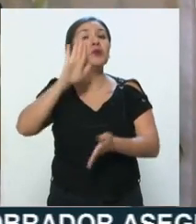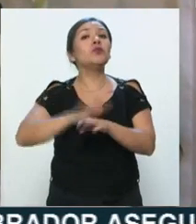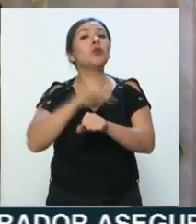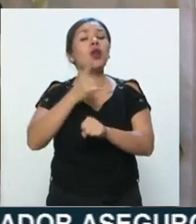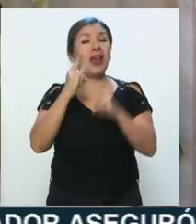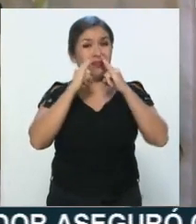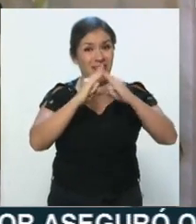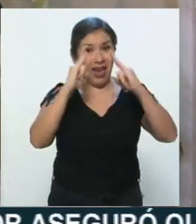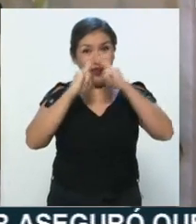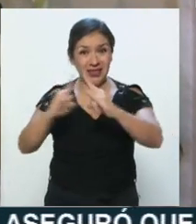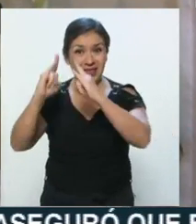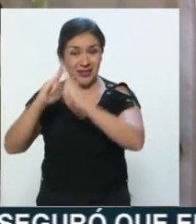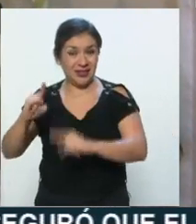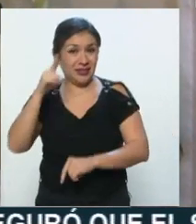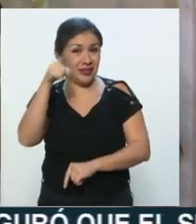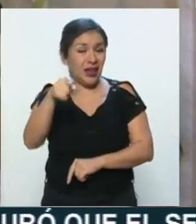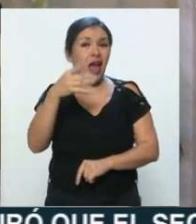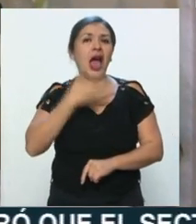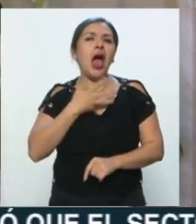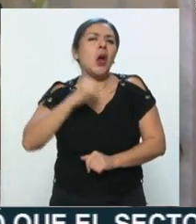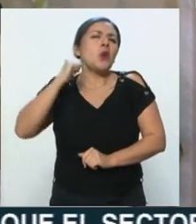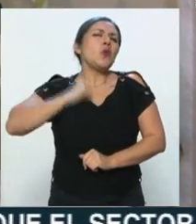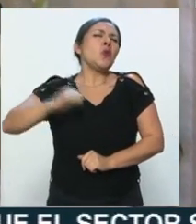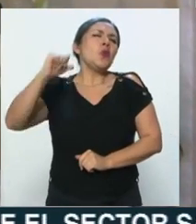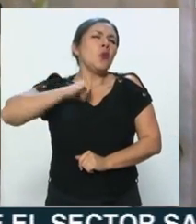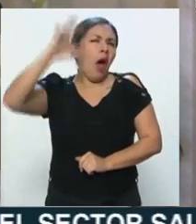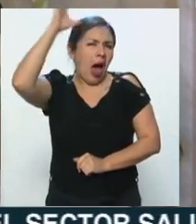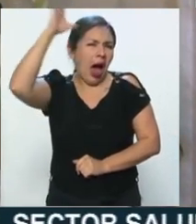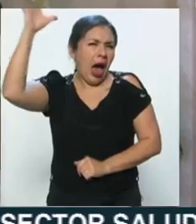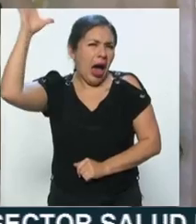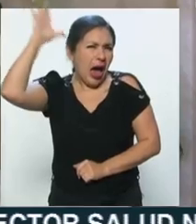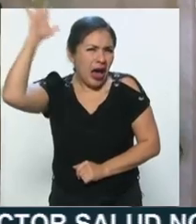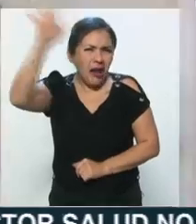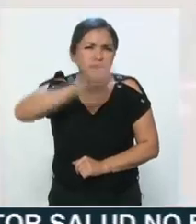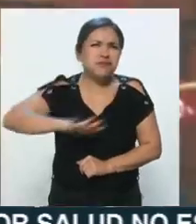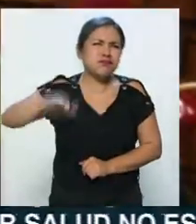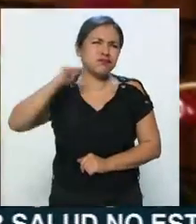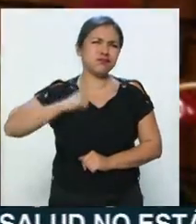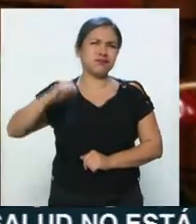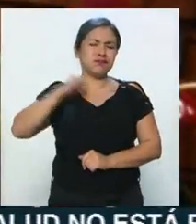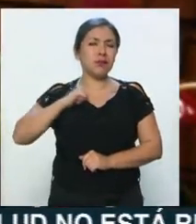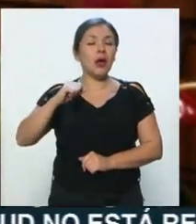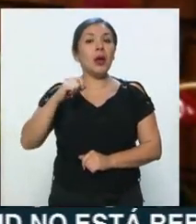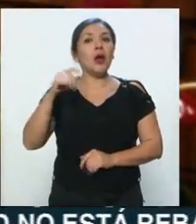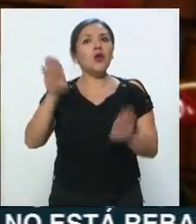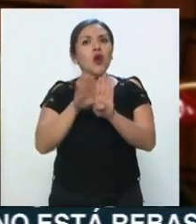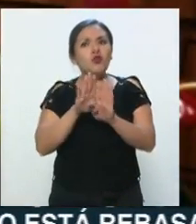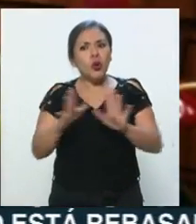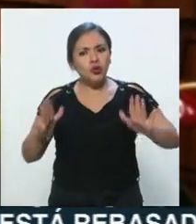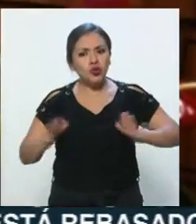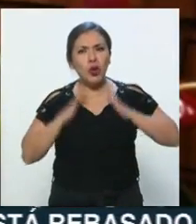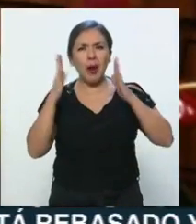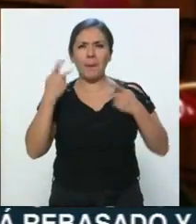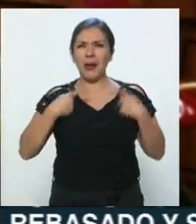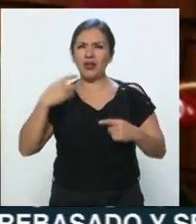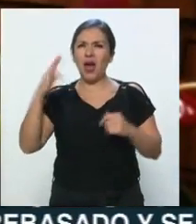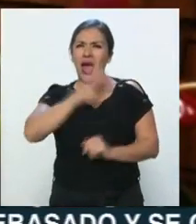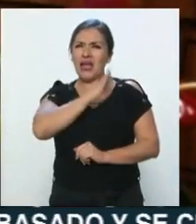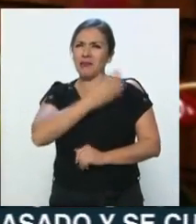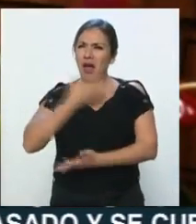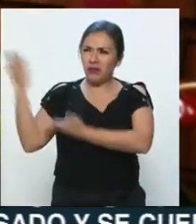tianguis que, mira, vienen desde la época prehispánica, se asombraban los españoles de qué ordenados eran.